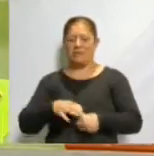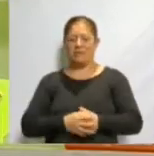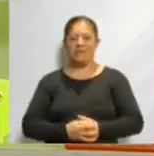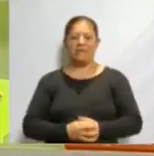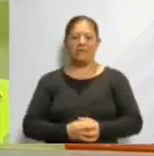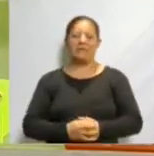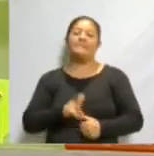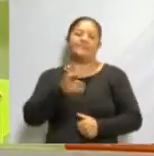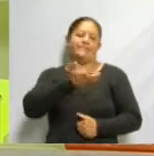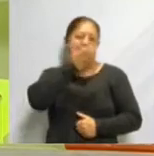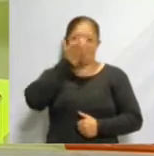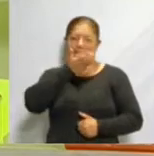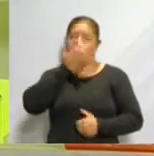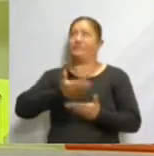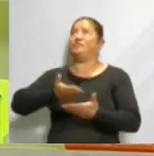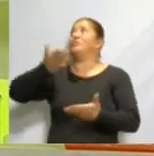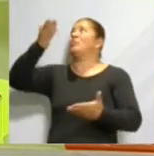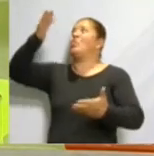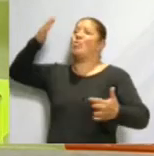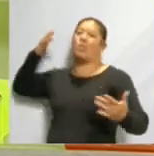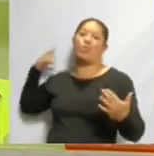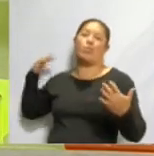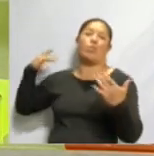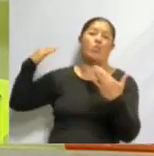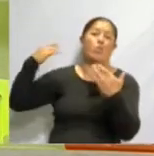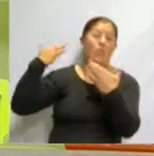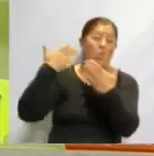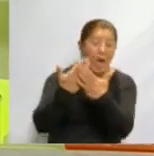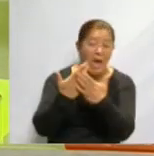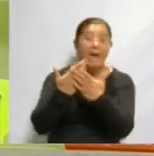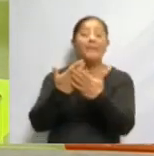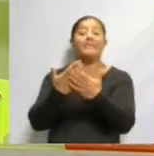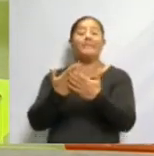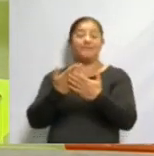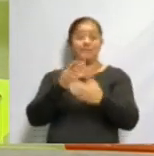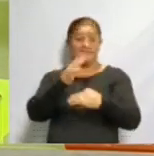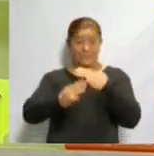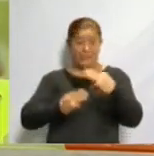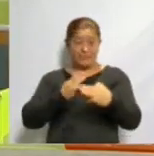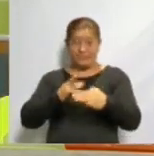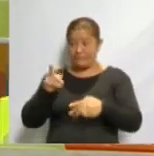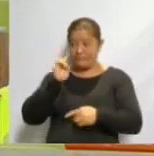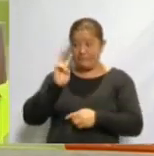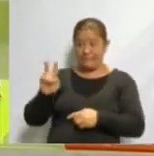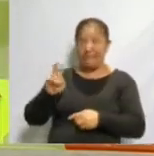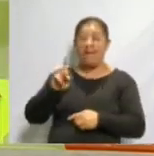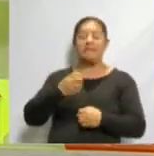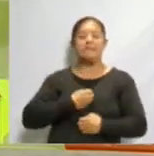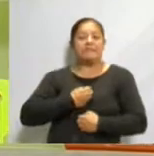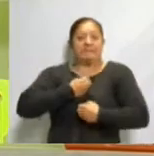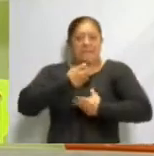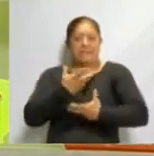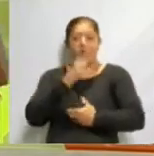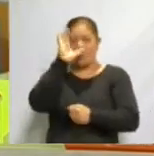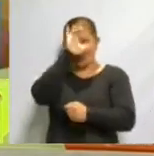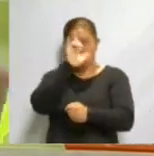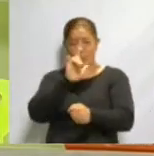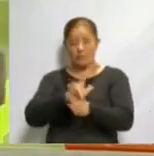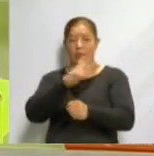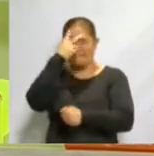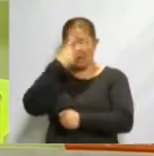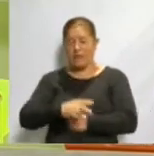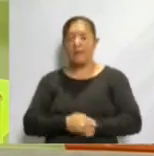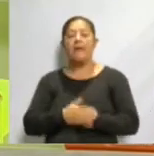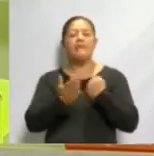que es una tradición milenaria que a nivel mundial se considera como símbolo de la cultura mexicana. Durante los próximos